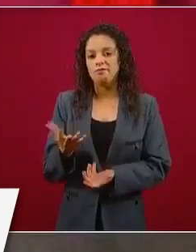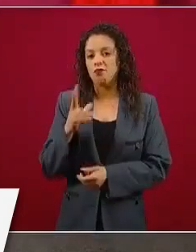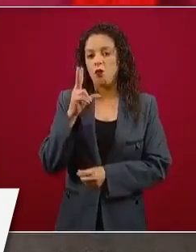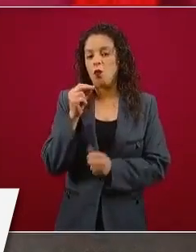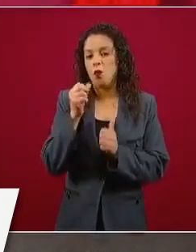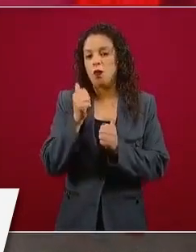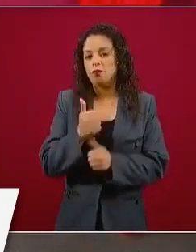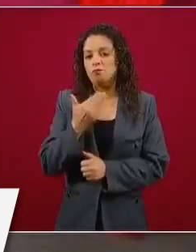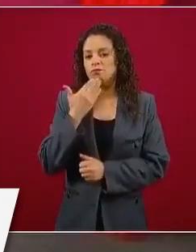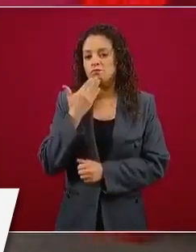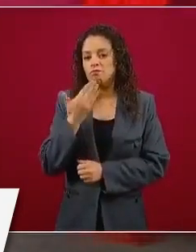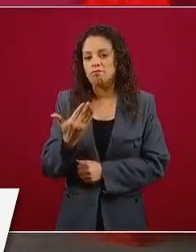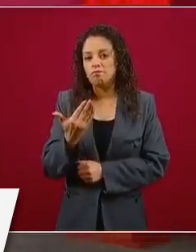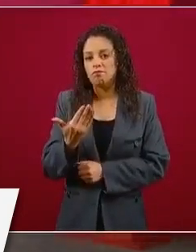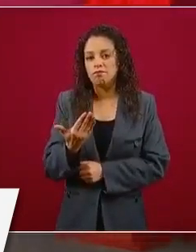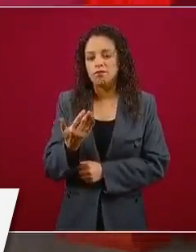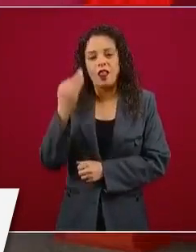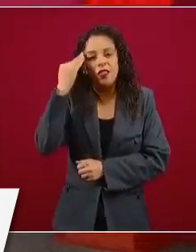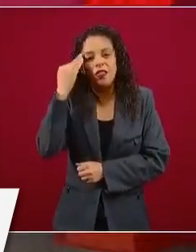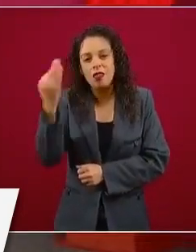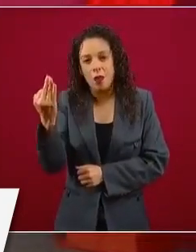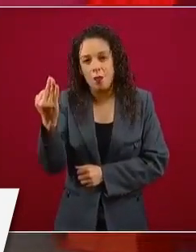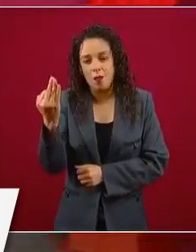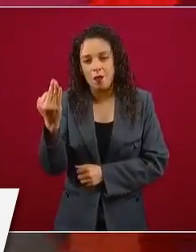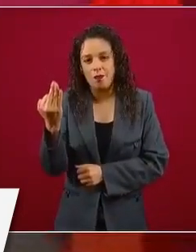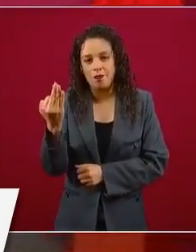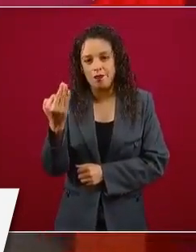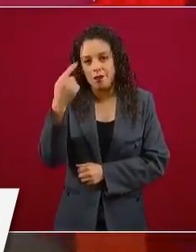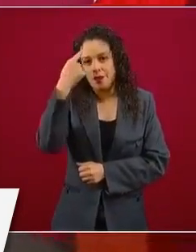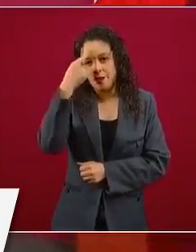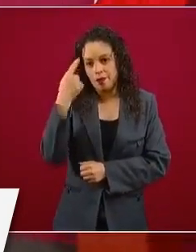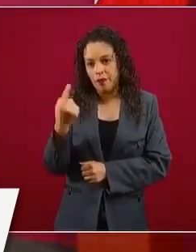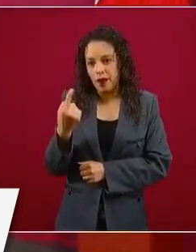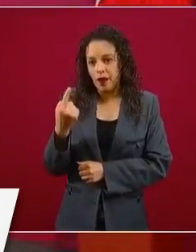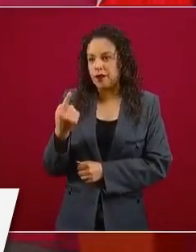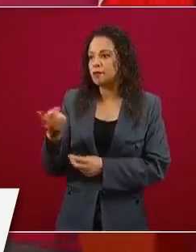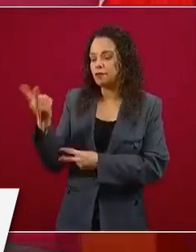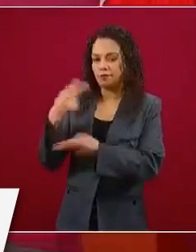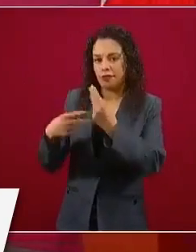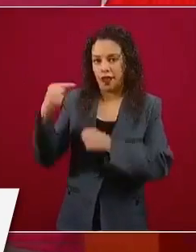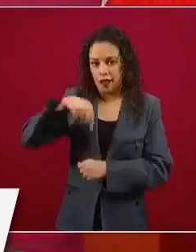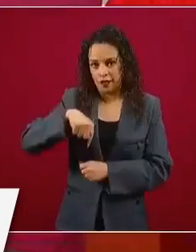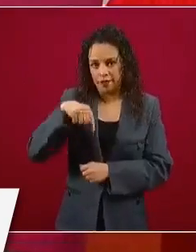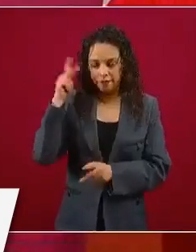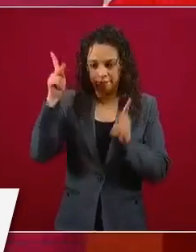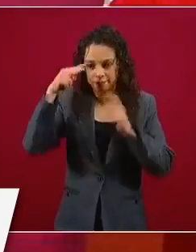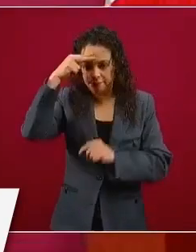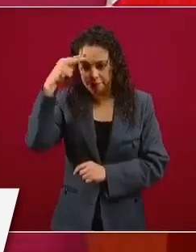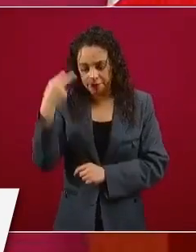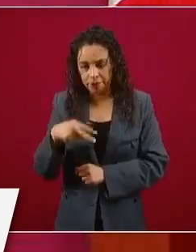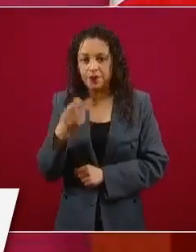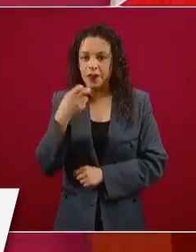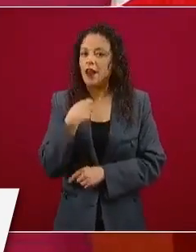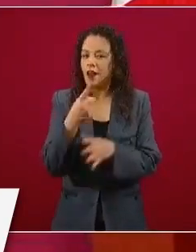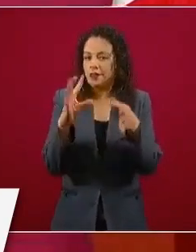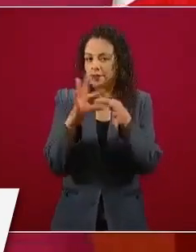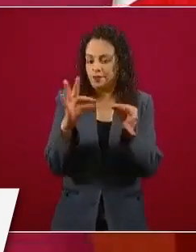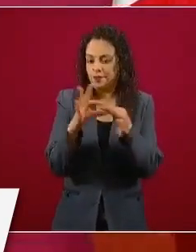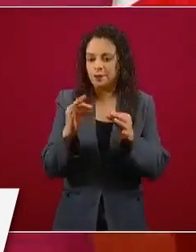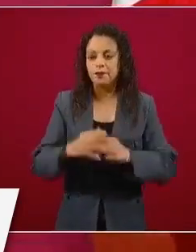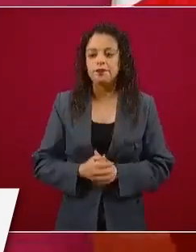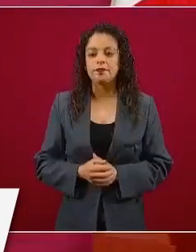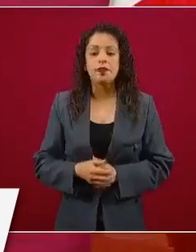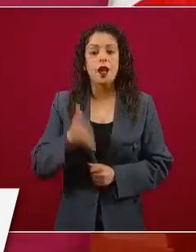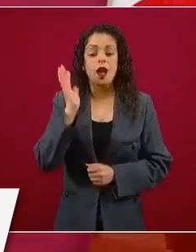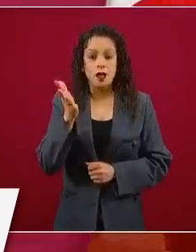adecuado. Entonces, eso es lo que puedo comentar. Ya se logró el